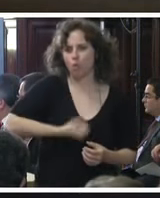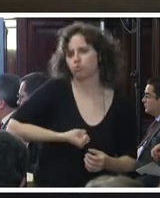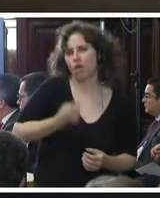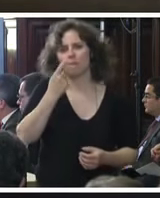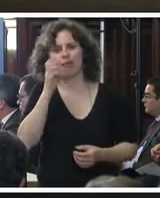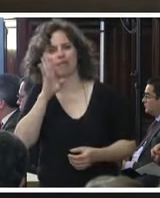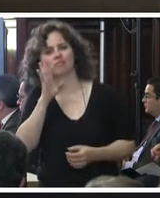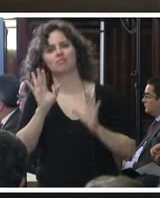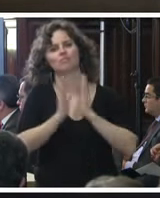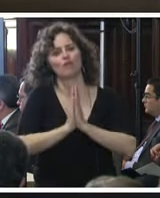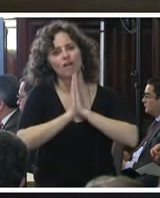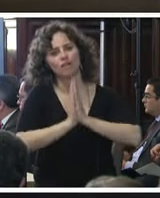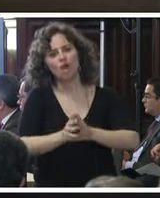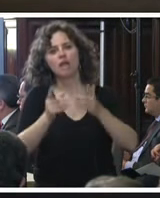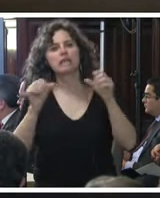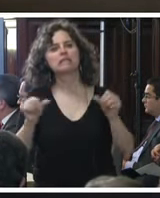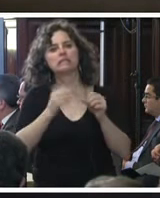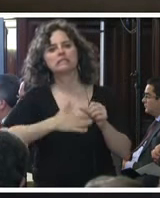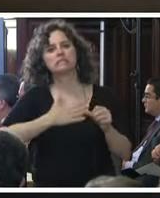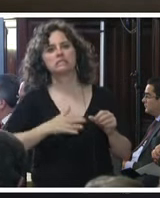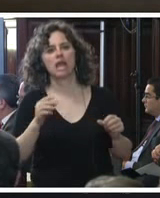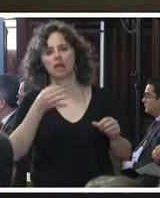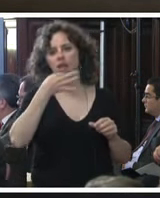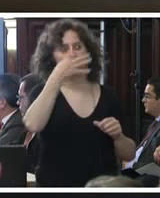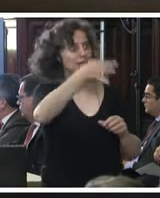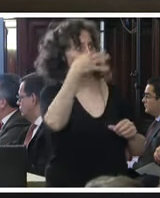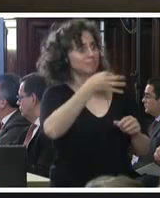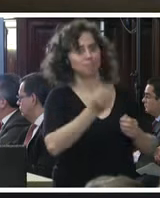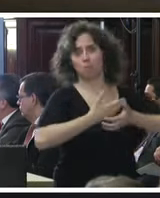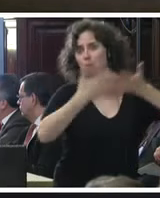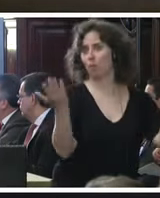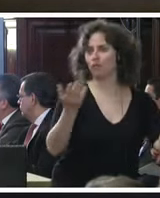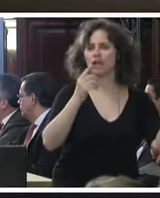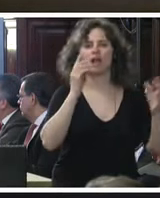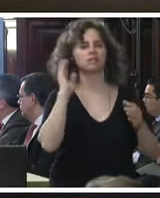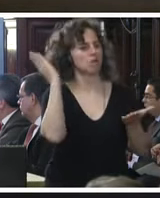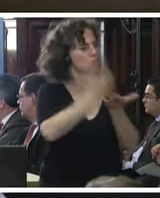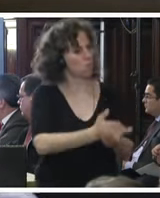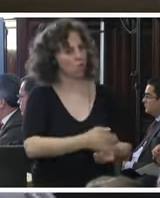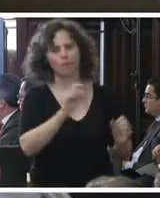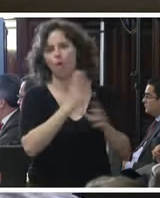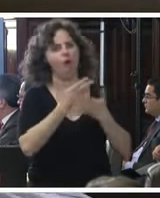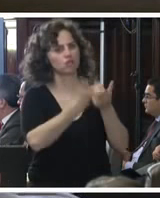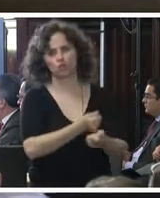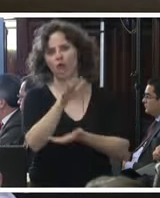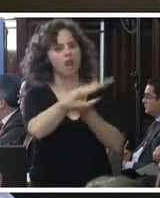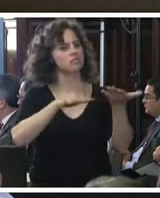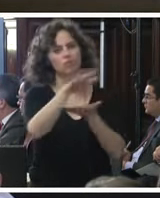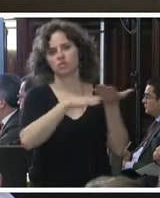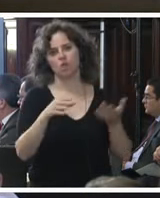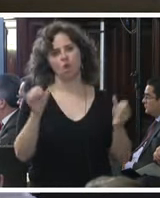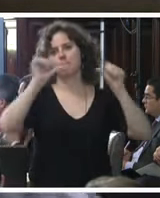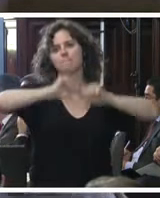y hay que ser duro con la gente que hace declaraciones públicas en los medios porque no ayuda a la situación sino que